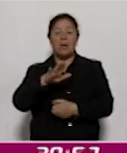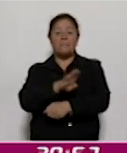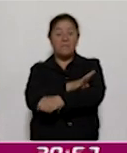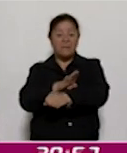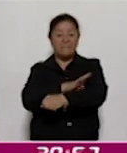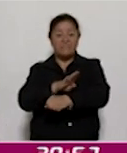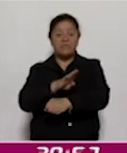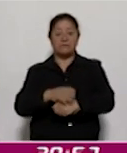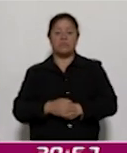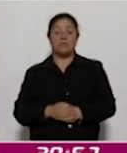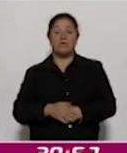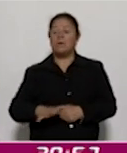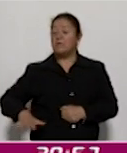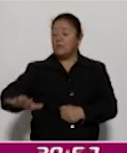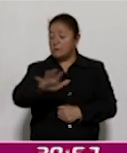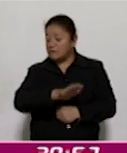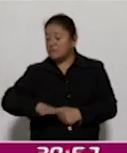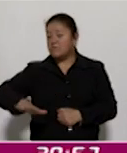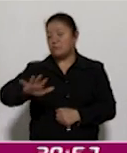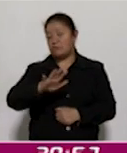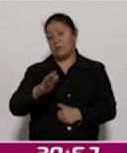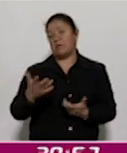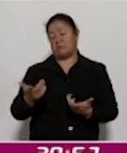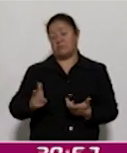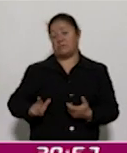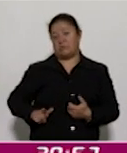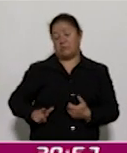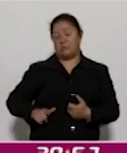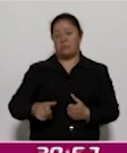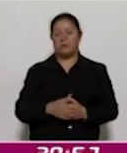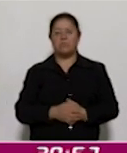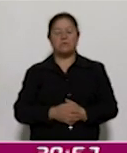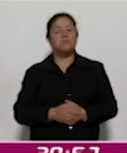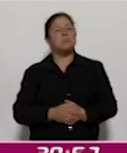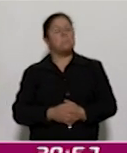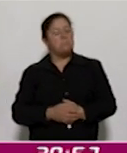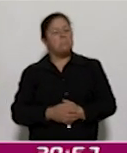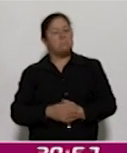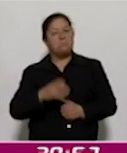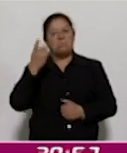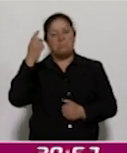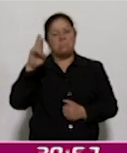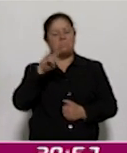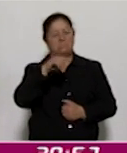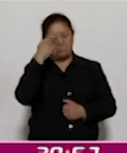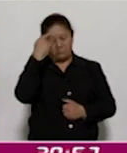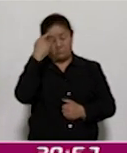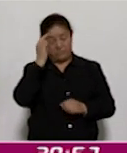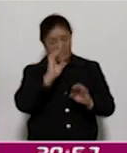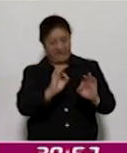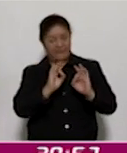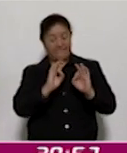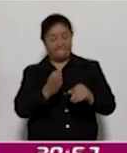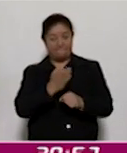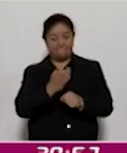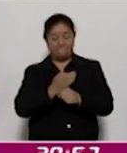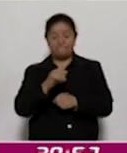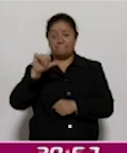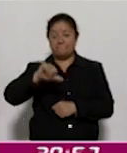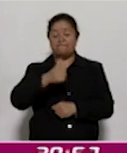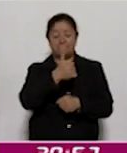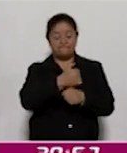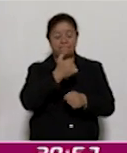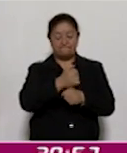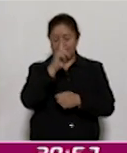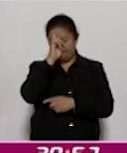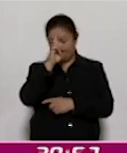de nuestros espacios públicos. Pues, doctor, grandes reflexiones, análisis el día de hoy en esta sexta sesión de la Red Nacional